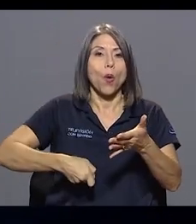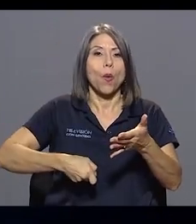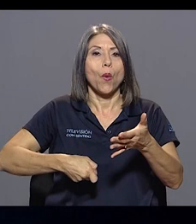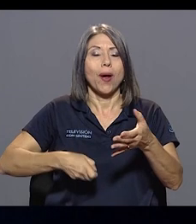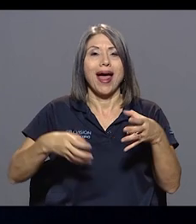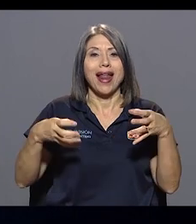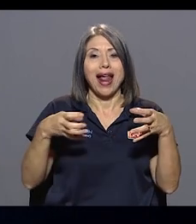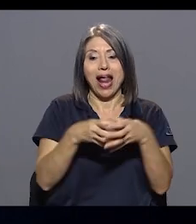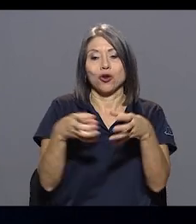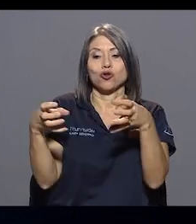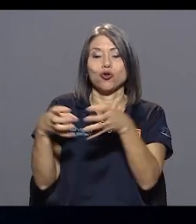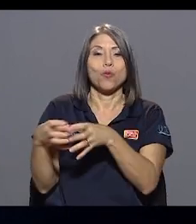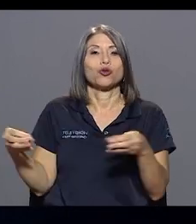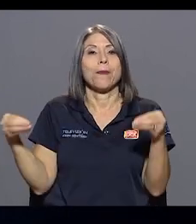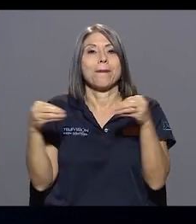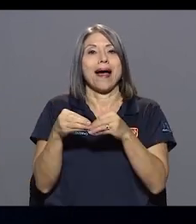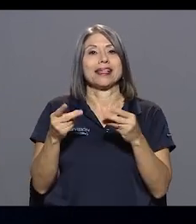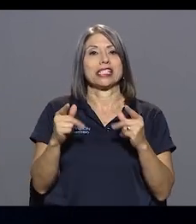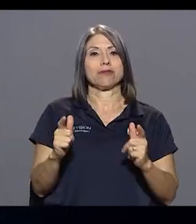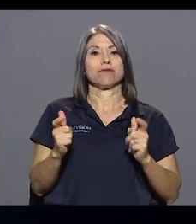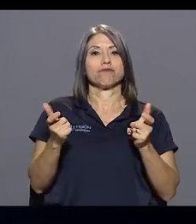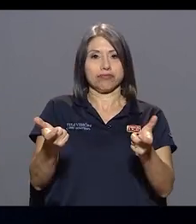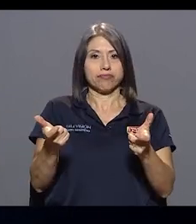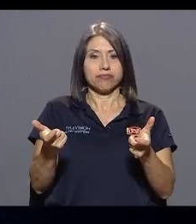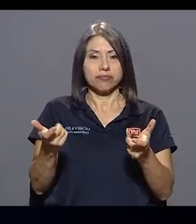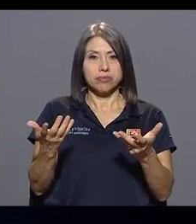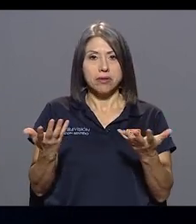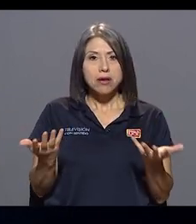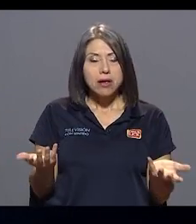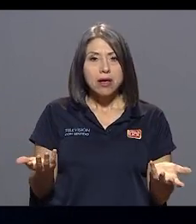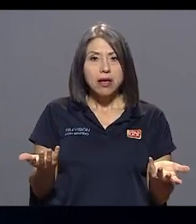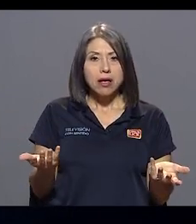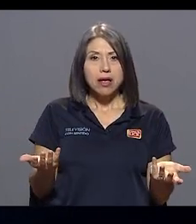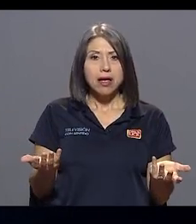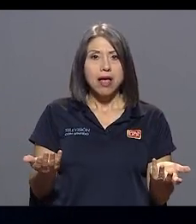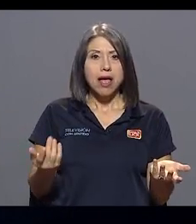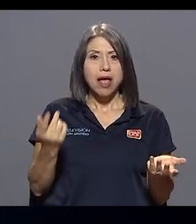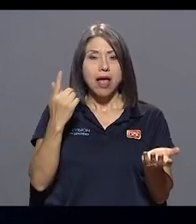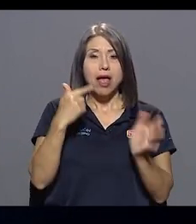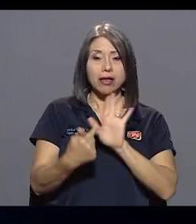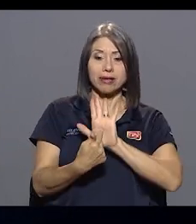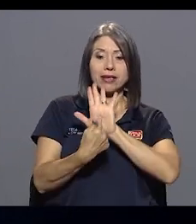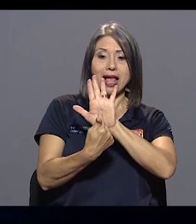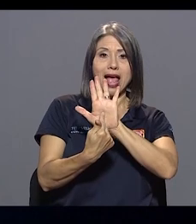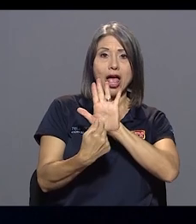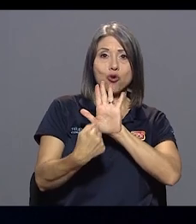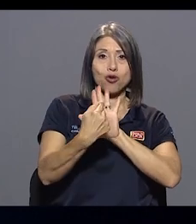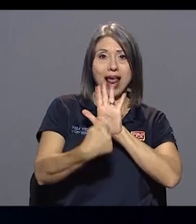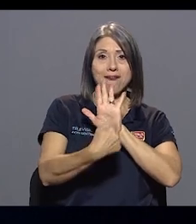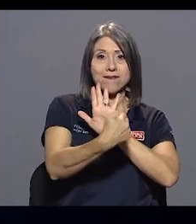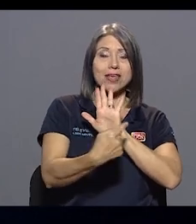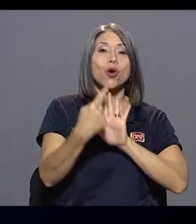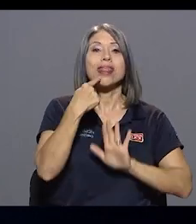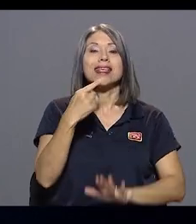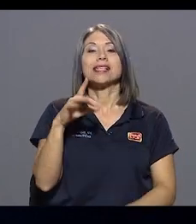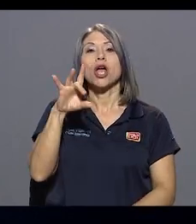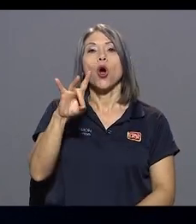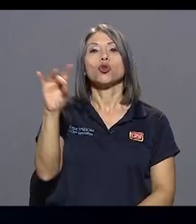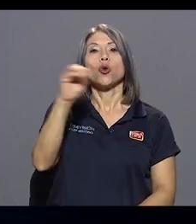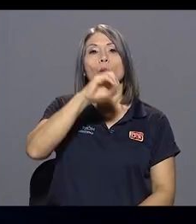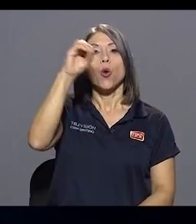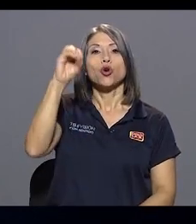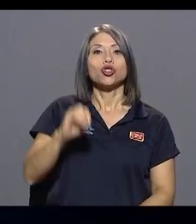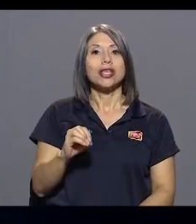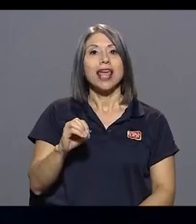que tienen más recursos. Este gráfico de Bala Araya dice que un 8% tenemos de evasión